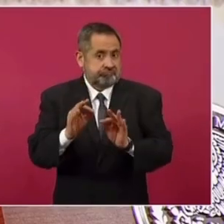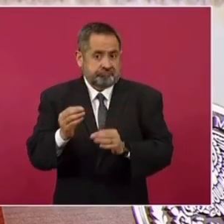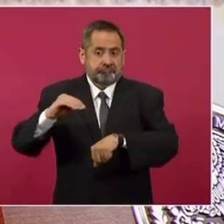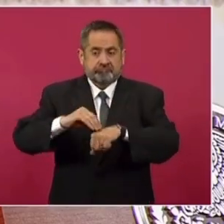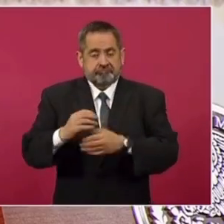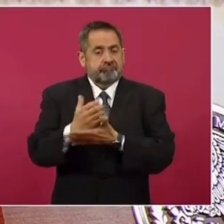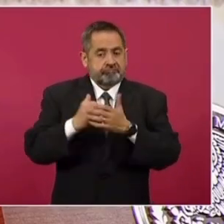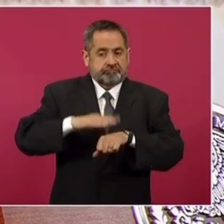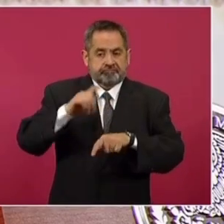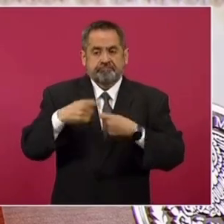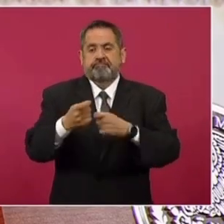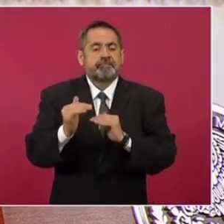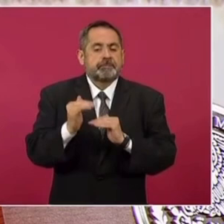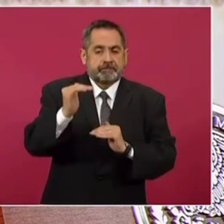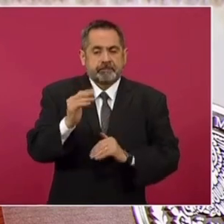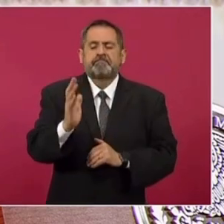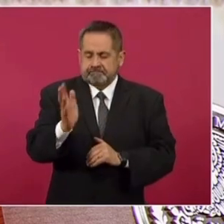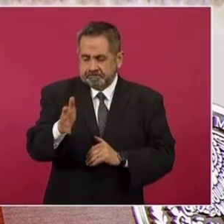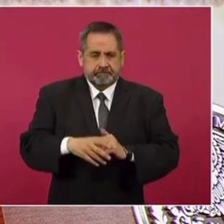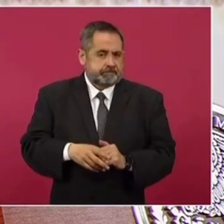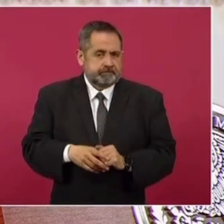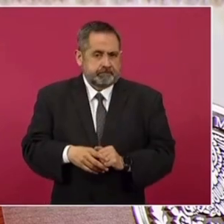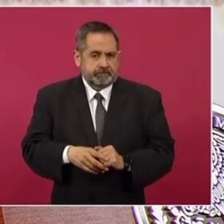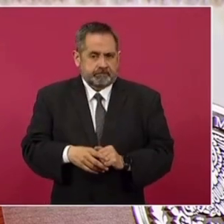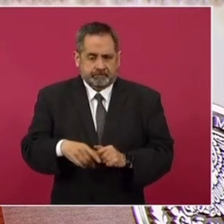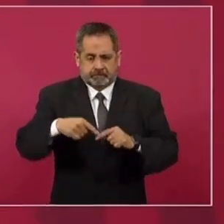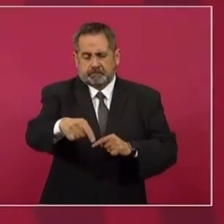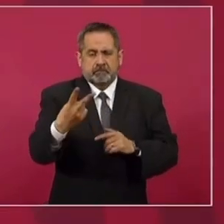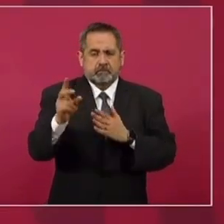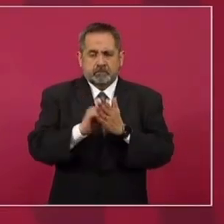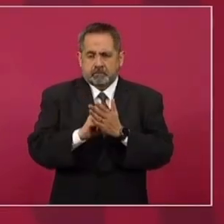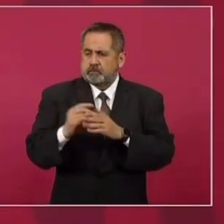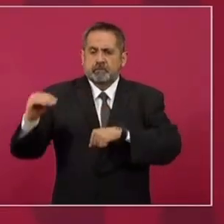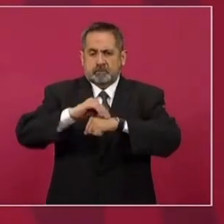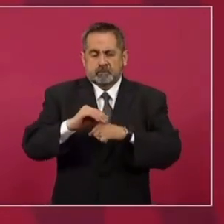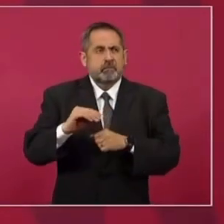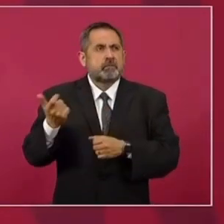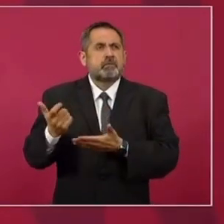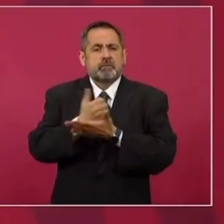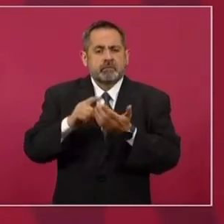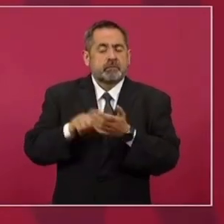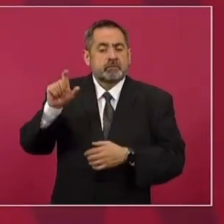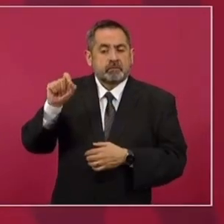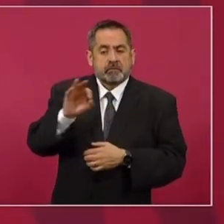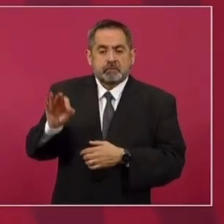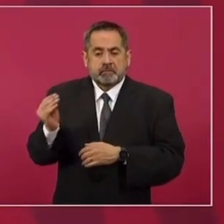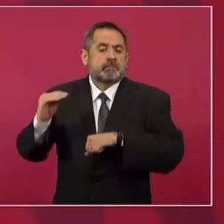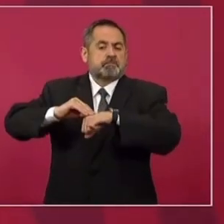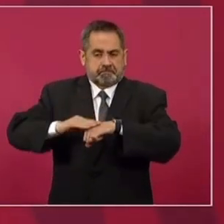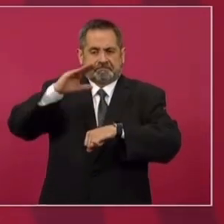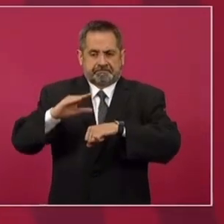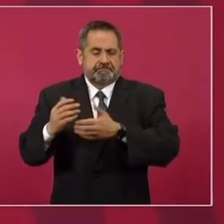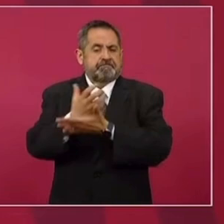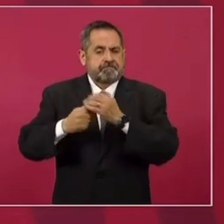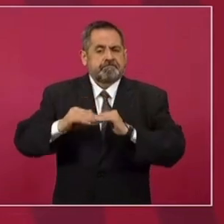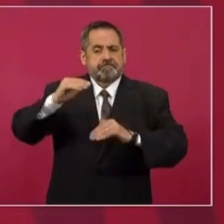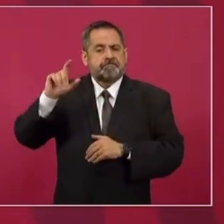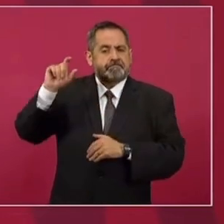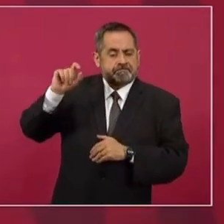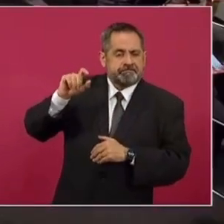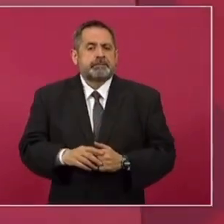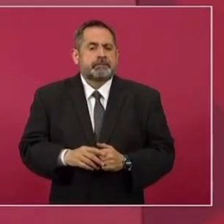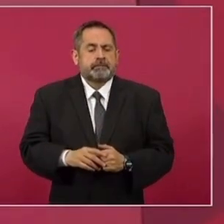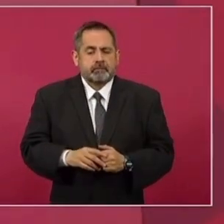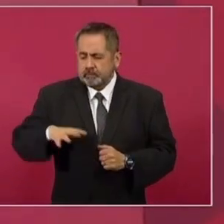va a aumentar. Ya este trimestre van a recibir 20 por ciento más los adultos mayores de